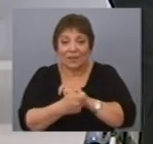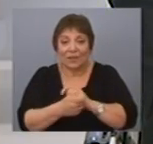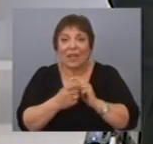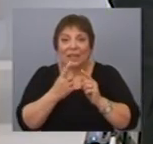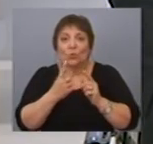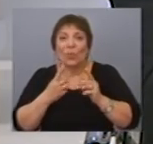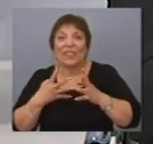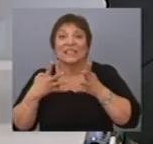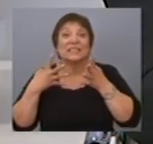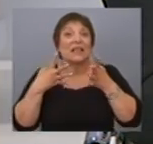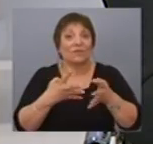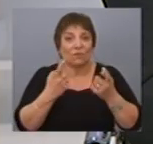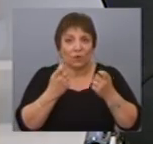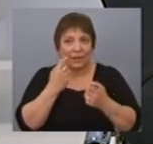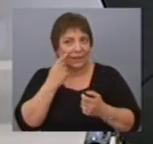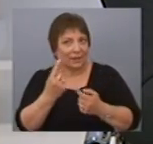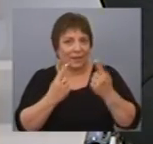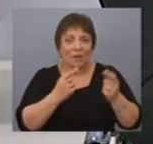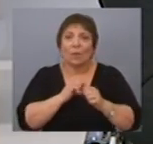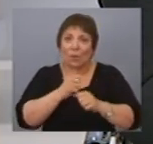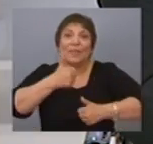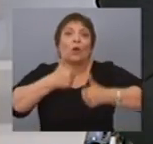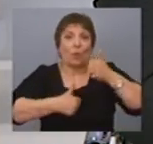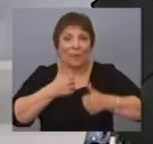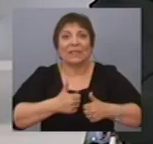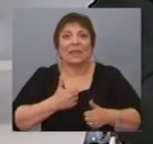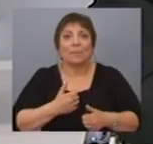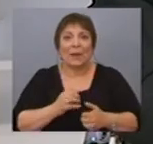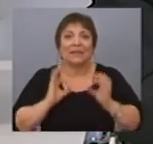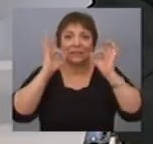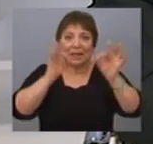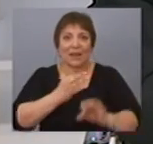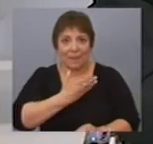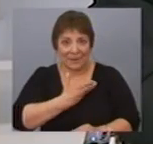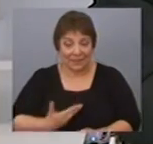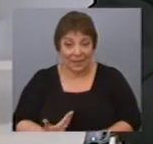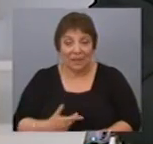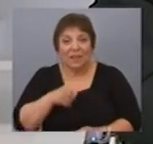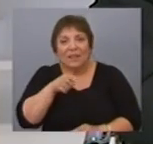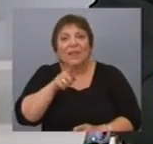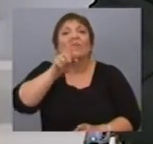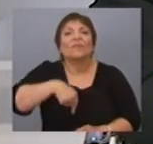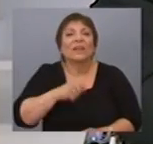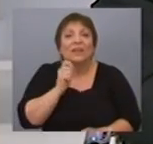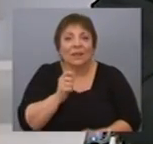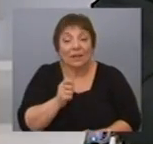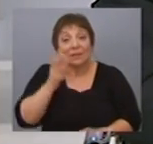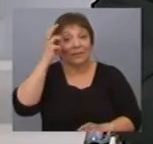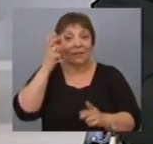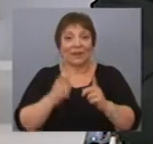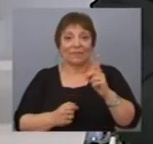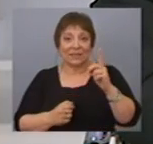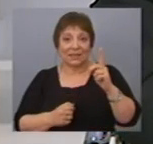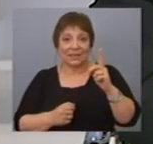desafiante que puede competir por la presidencia de la República. ¿Quién surge ahí en el escenario nacional? Tabaré Vázquez.